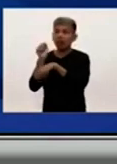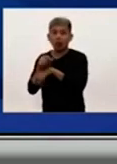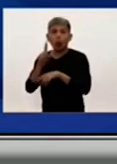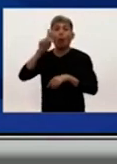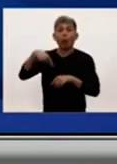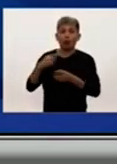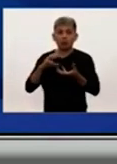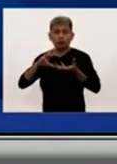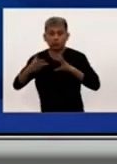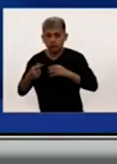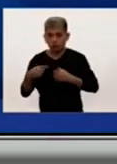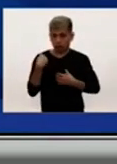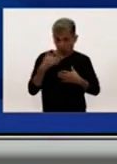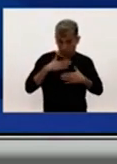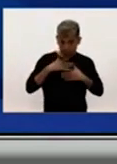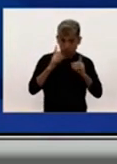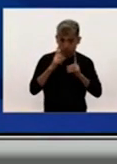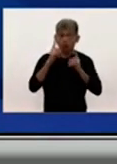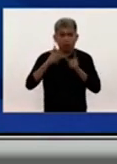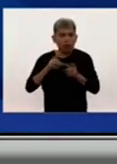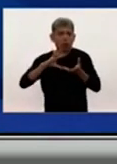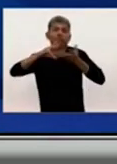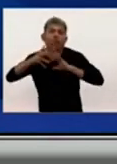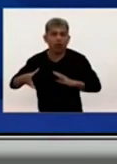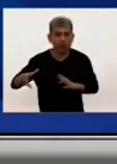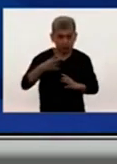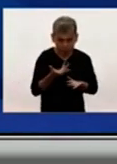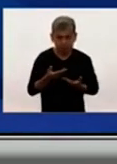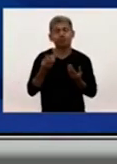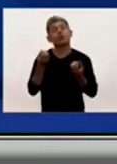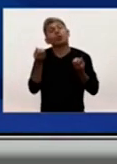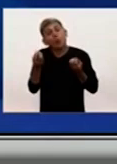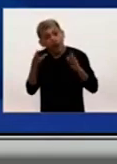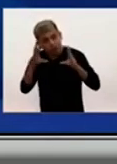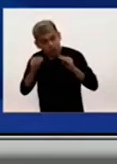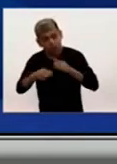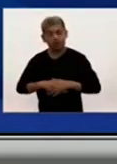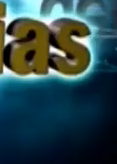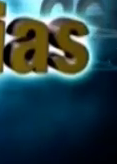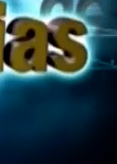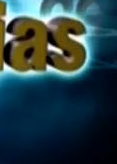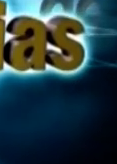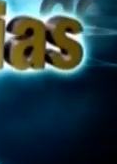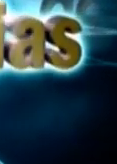sino nos va a afectar a todos. Que tengan ustedes muy buenas noches.